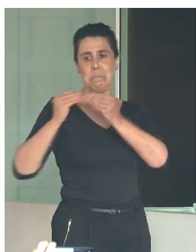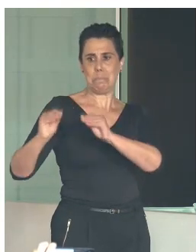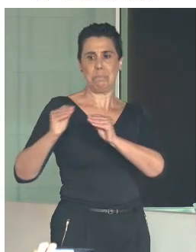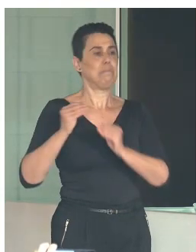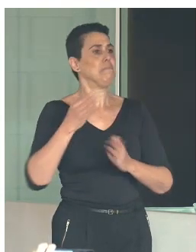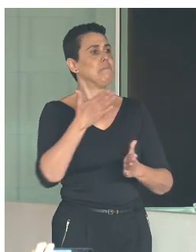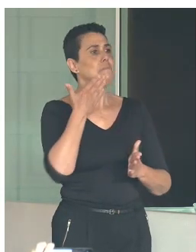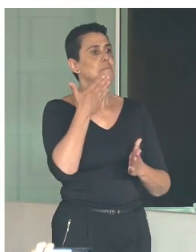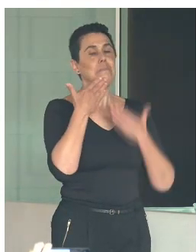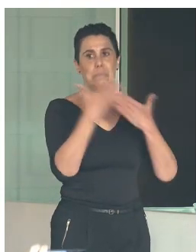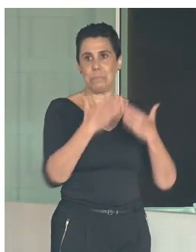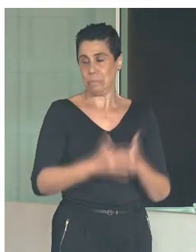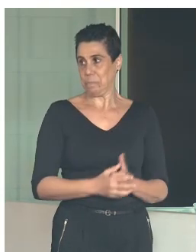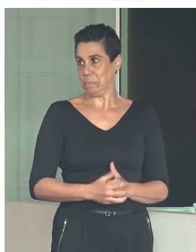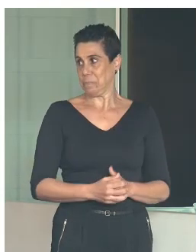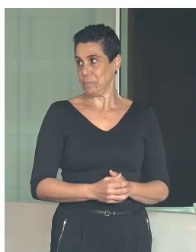gracias.